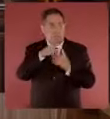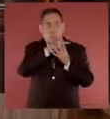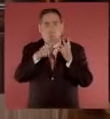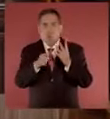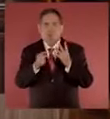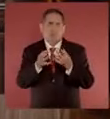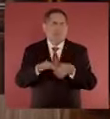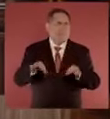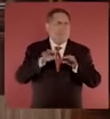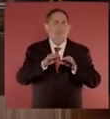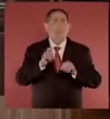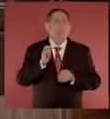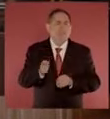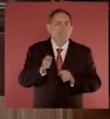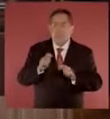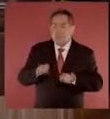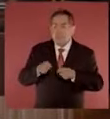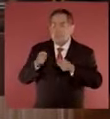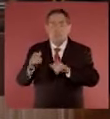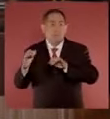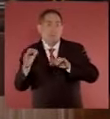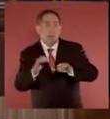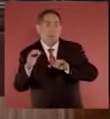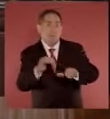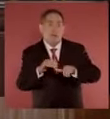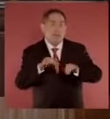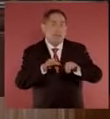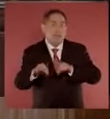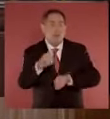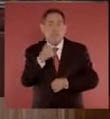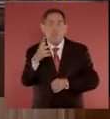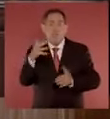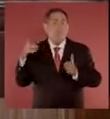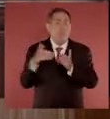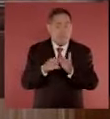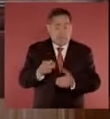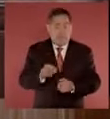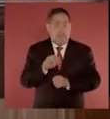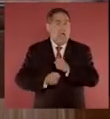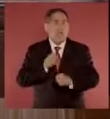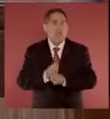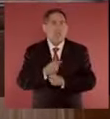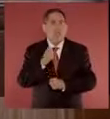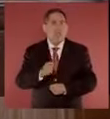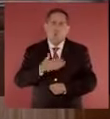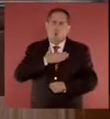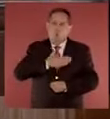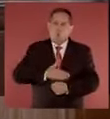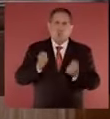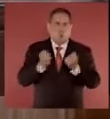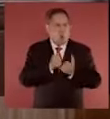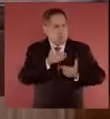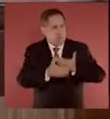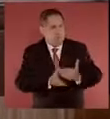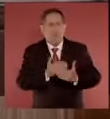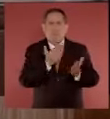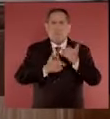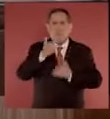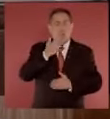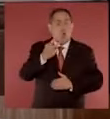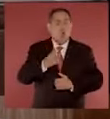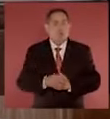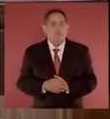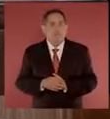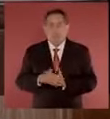cuatro obras significan crear 150 mil empleos este año. Es justicia con